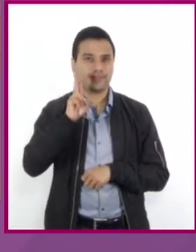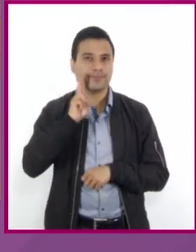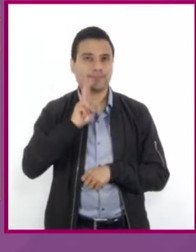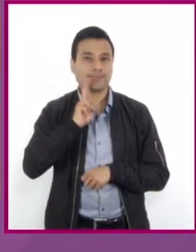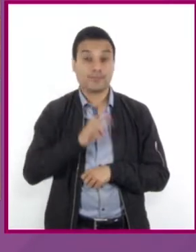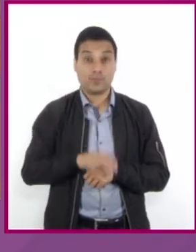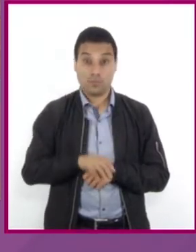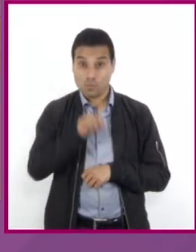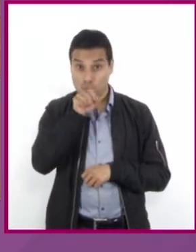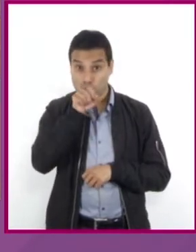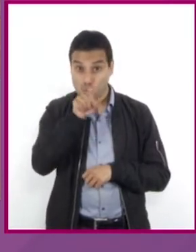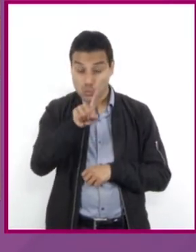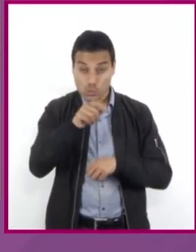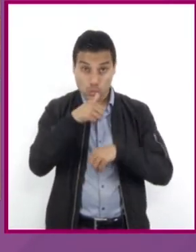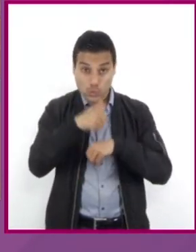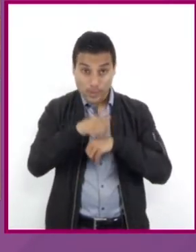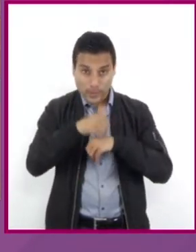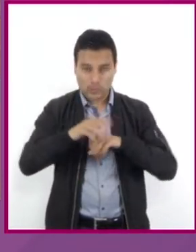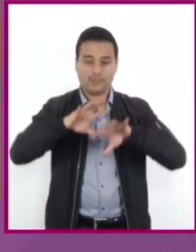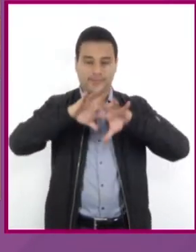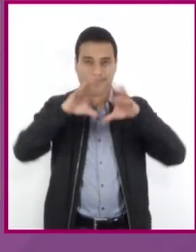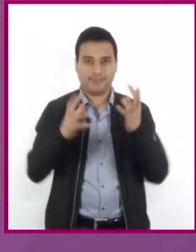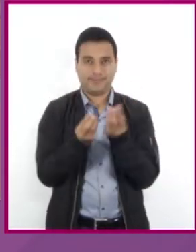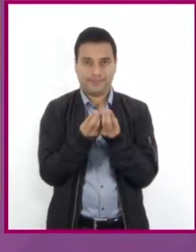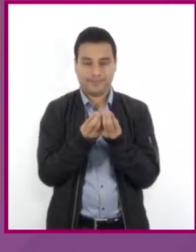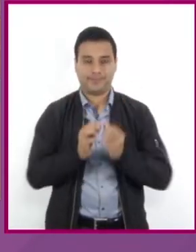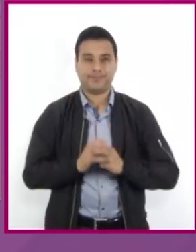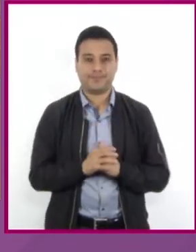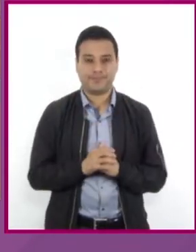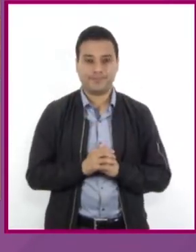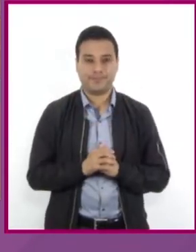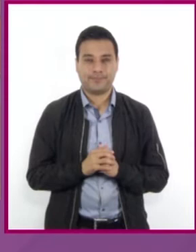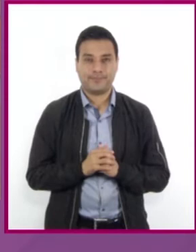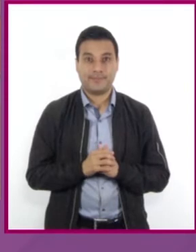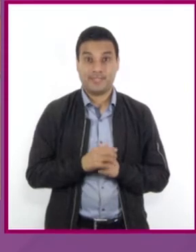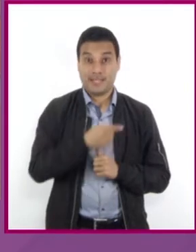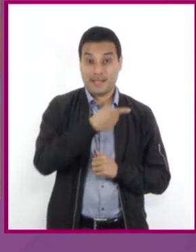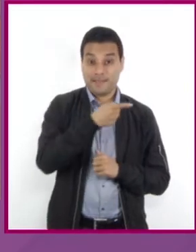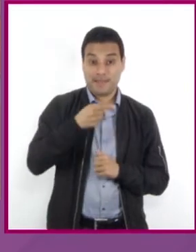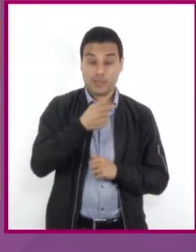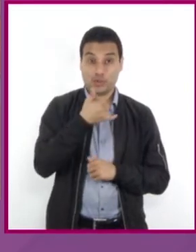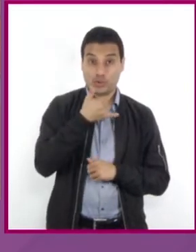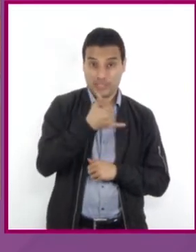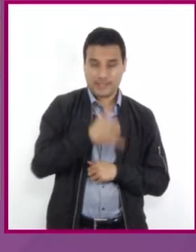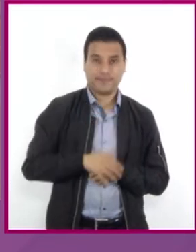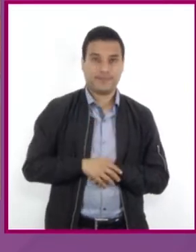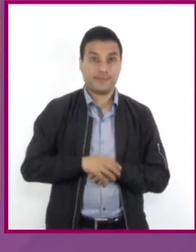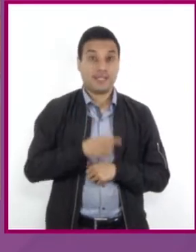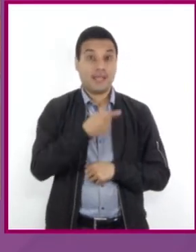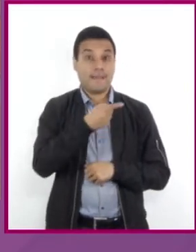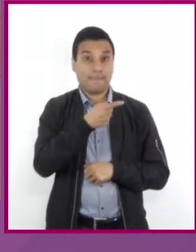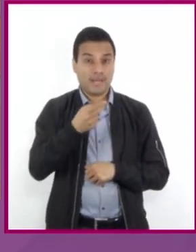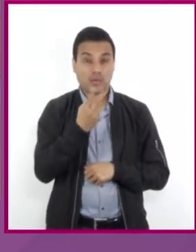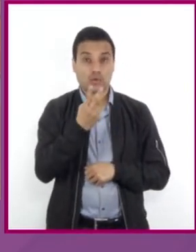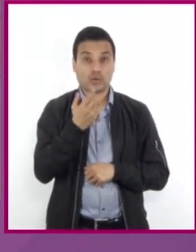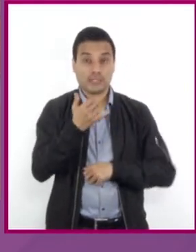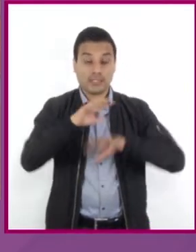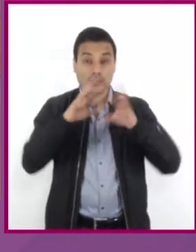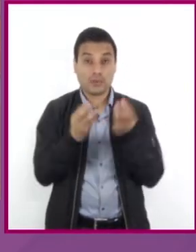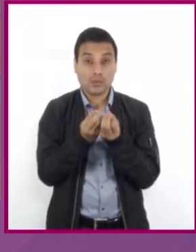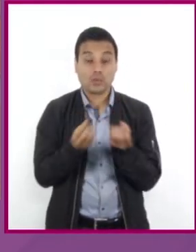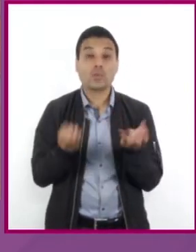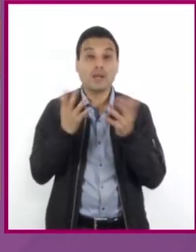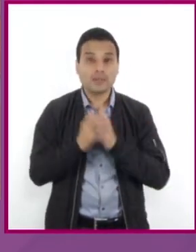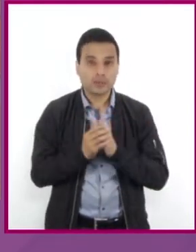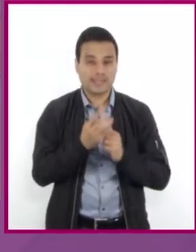semejantes del primer miembro de la igualdad, y negativo, más 2y negativo, igual a 3y